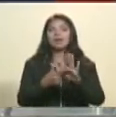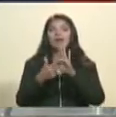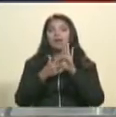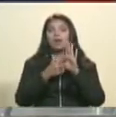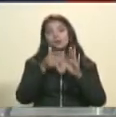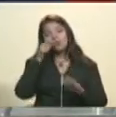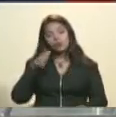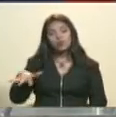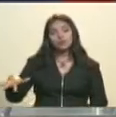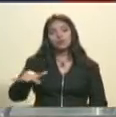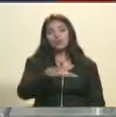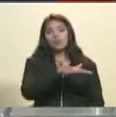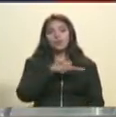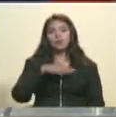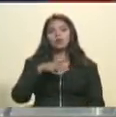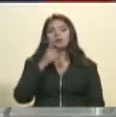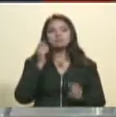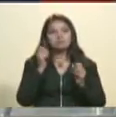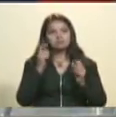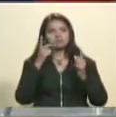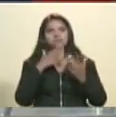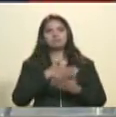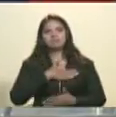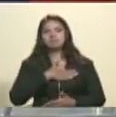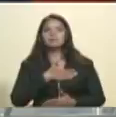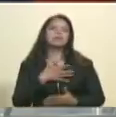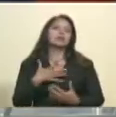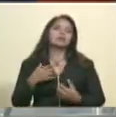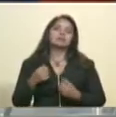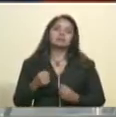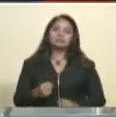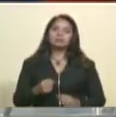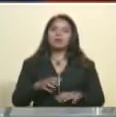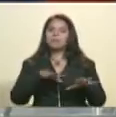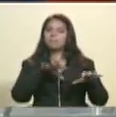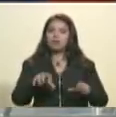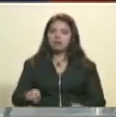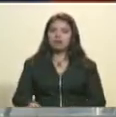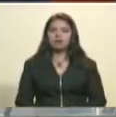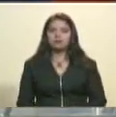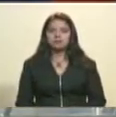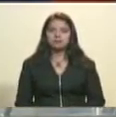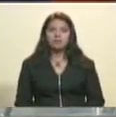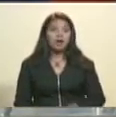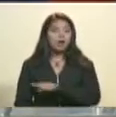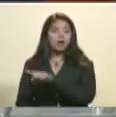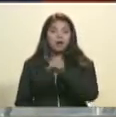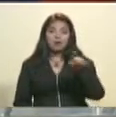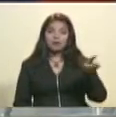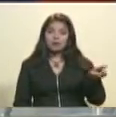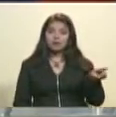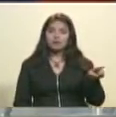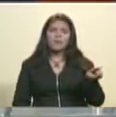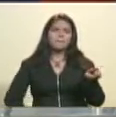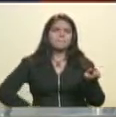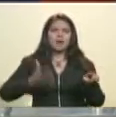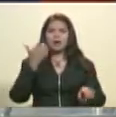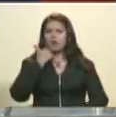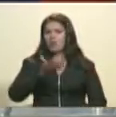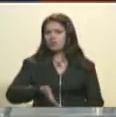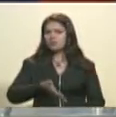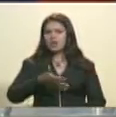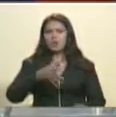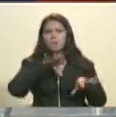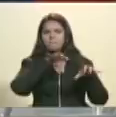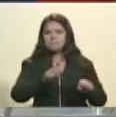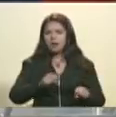pueblo lo que despierta las iras imperiales. A ellos, el más grosero imperio